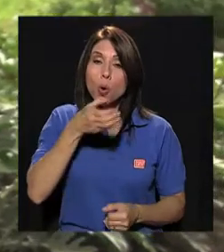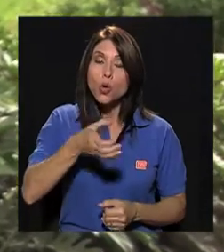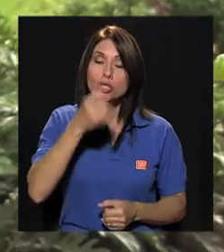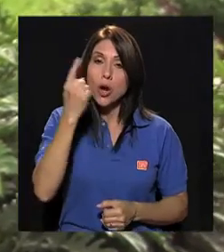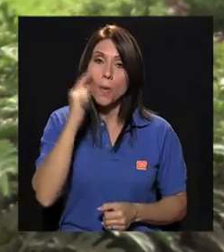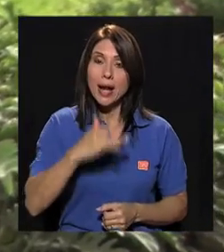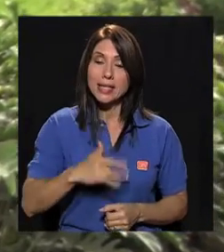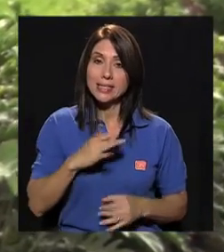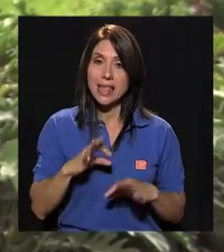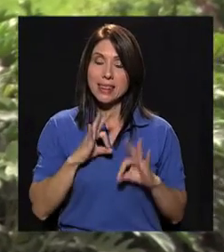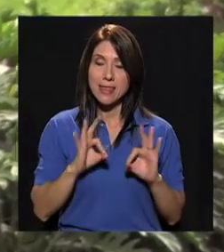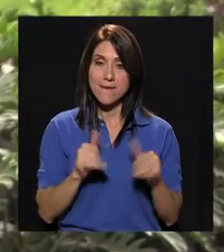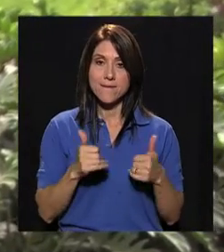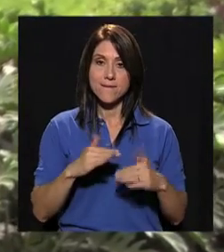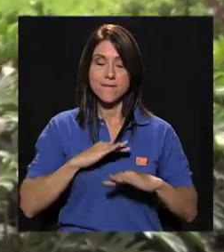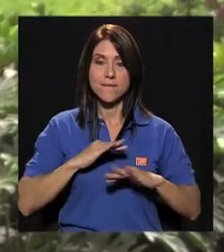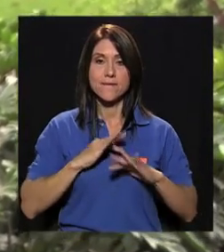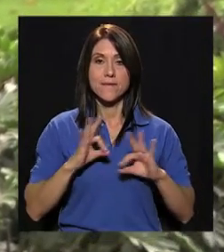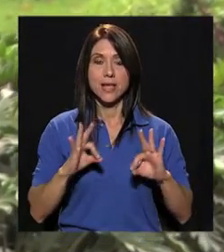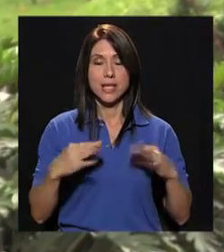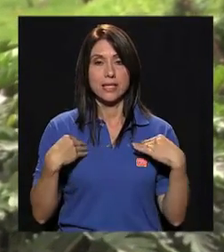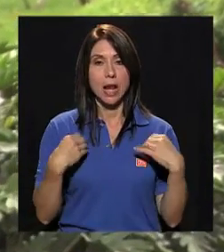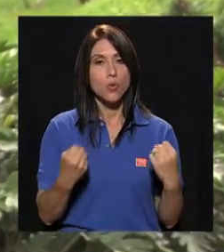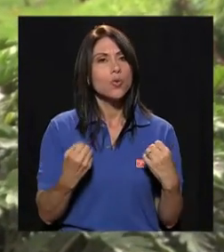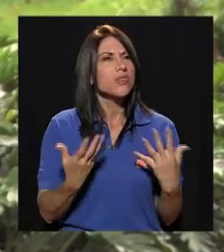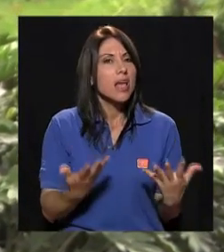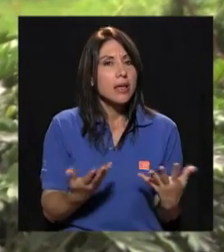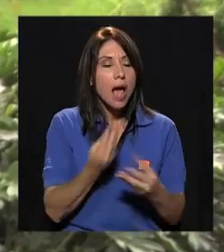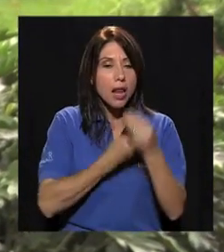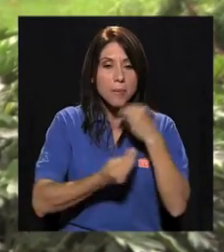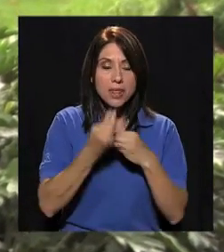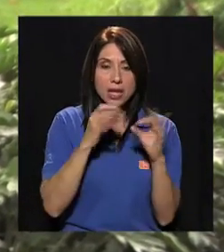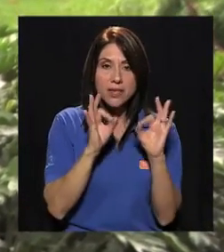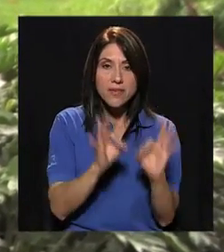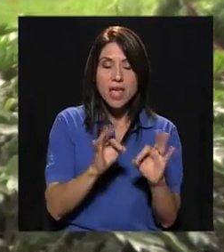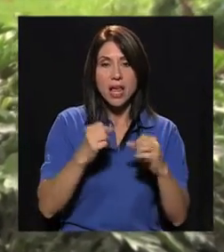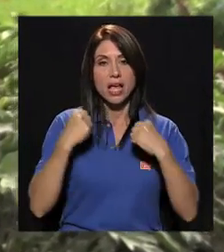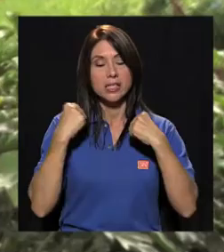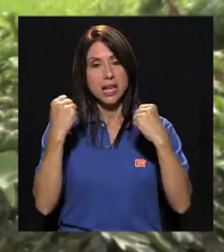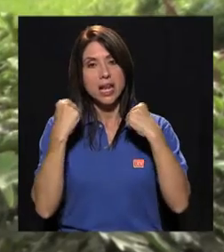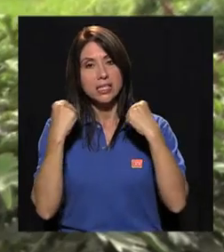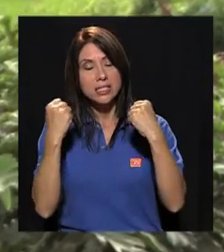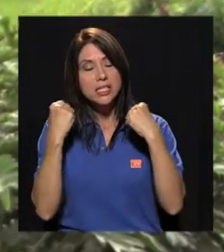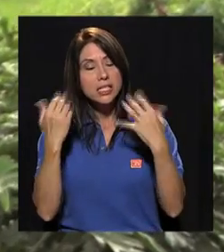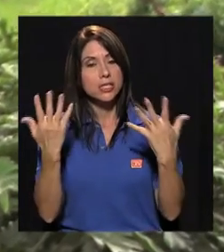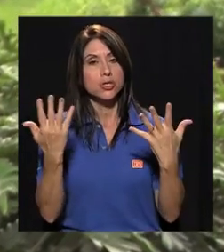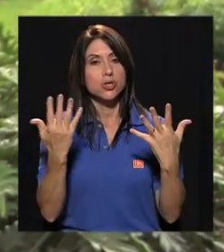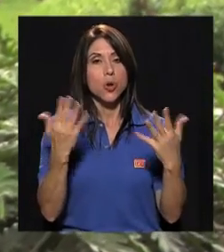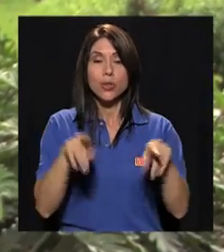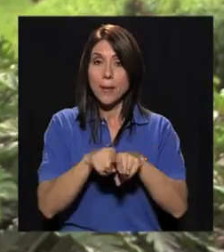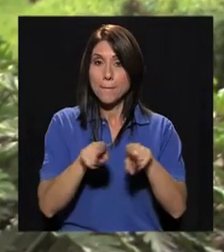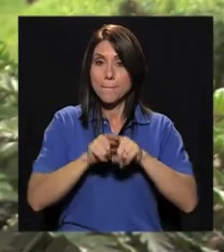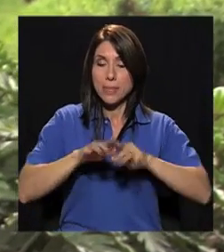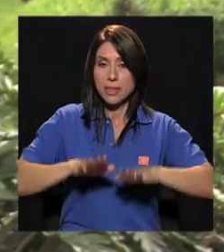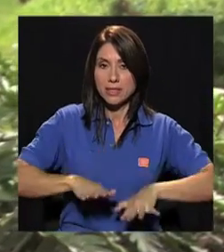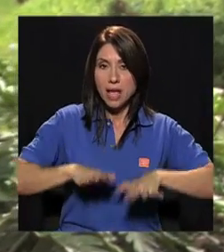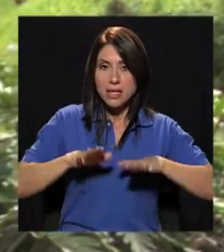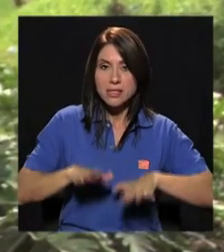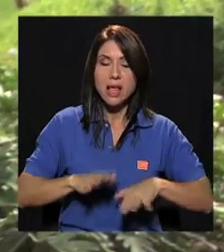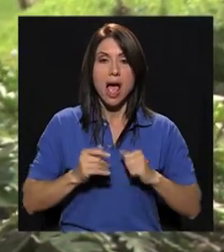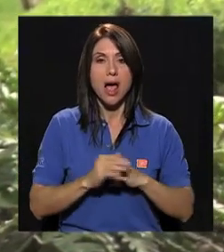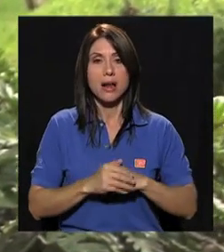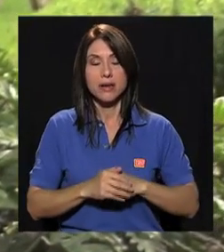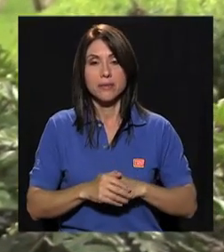Bueno, un consejo para el bienestar en cuanto a la salud, alimentarse bien, hacer ejercicio, tomar en cuenta todo esto, también